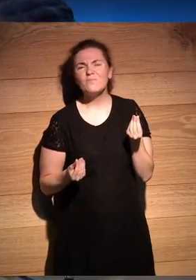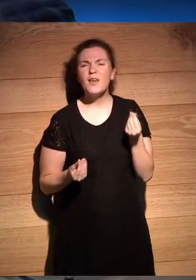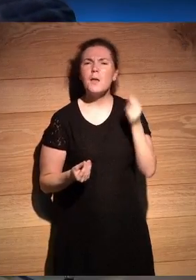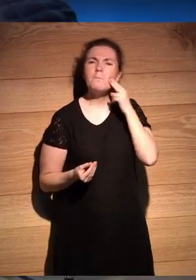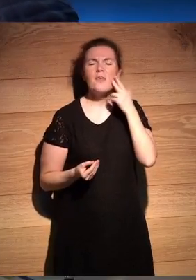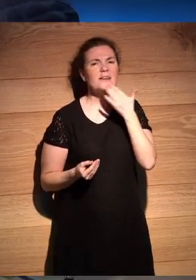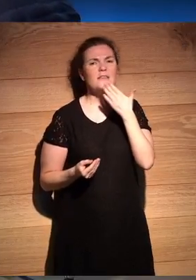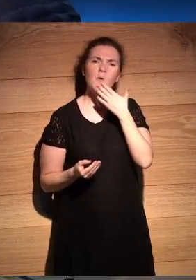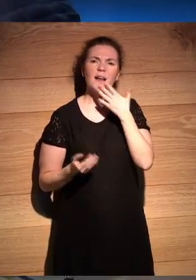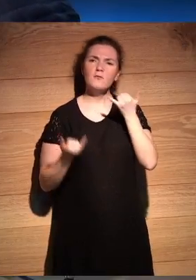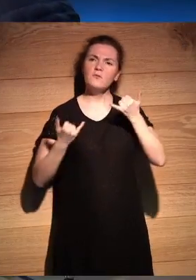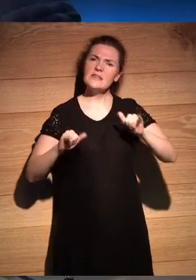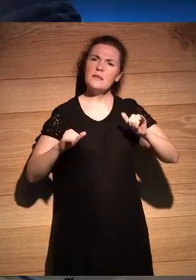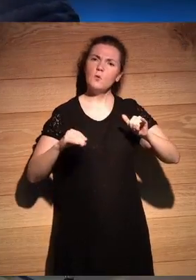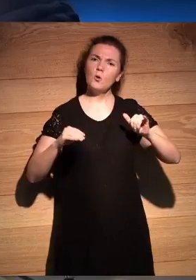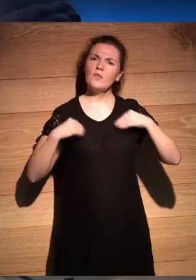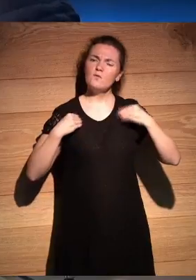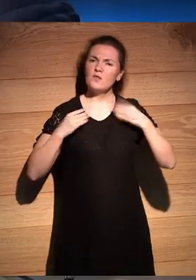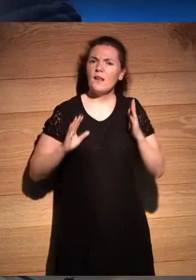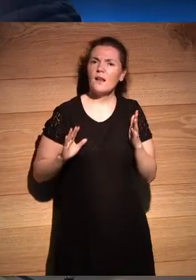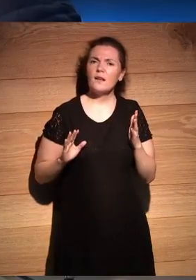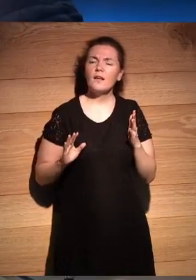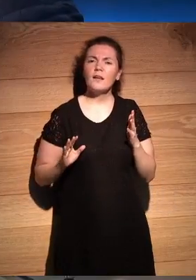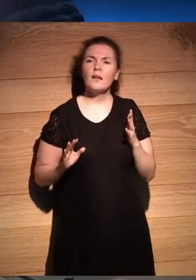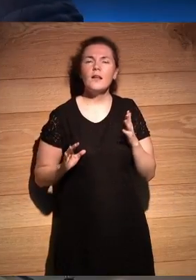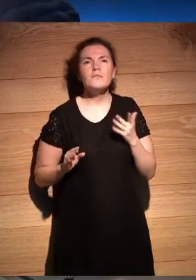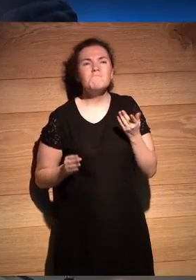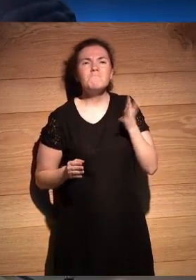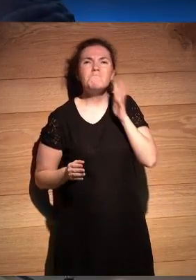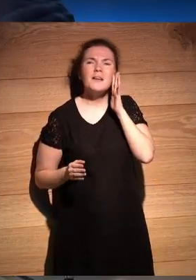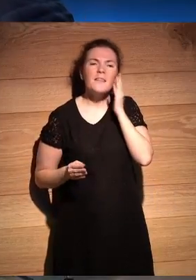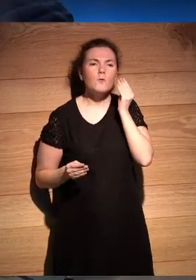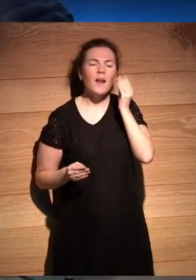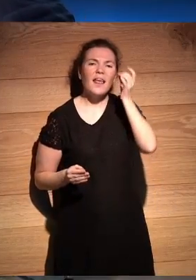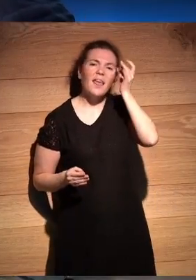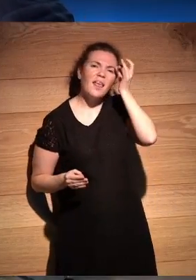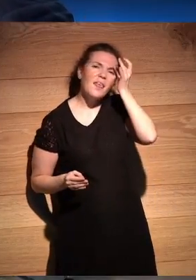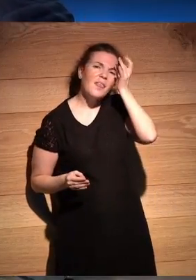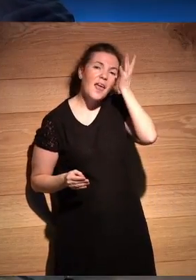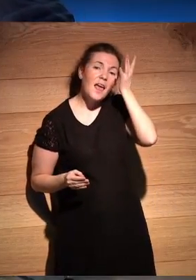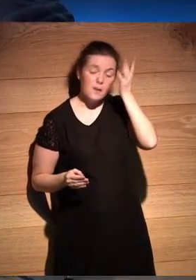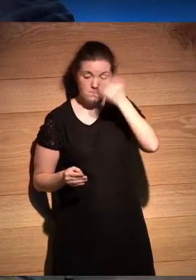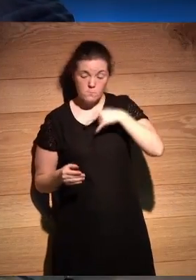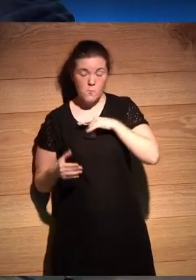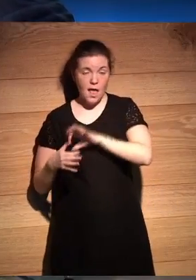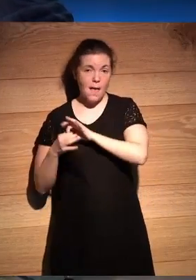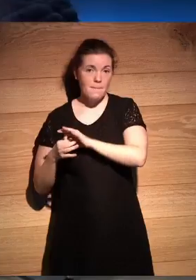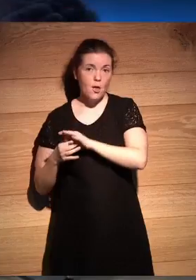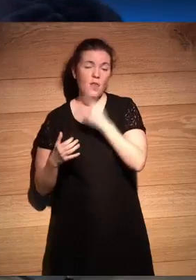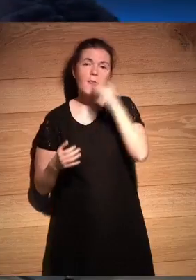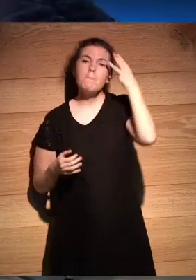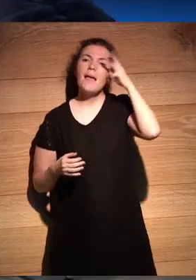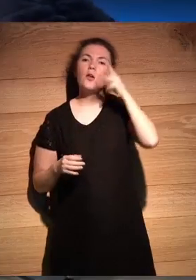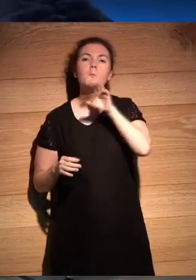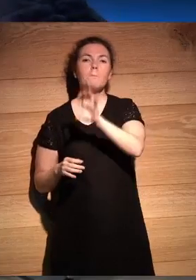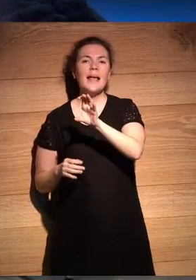festivo se podrá decir o sea se podrá calificar hay como una especie de no sé hay una idea de nuestro común amigo Juan Villoro define México